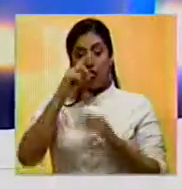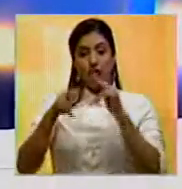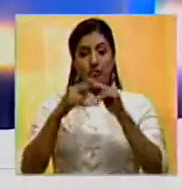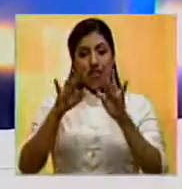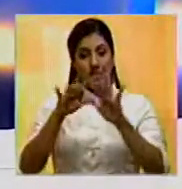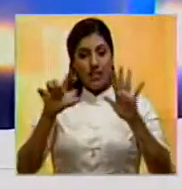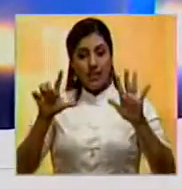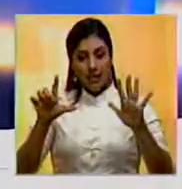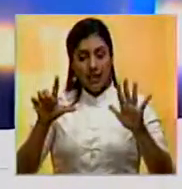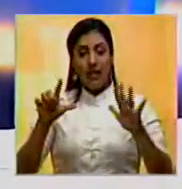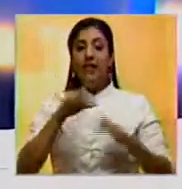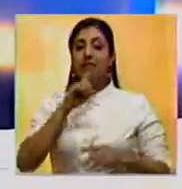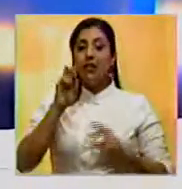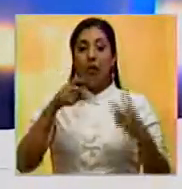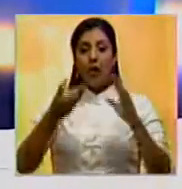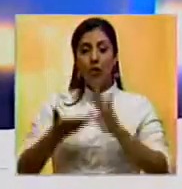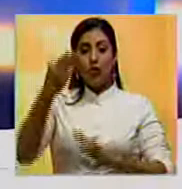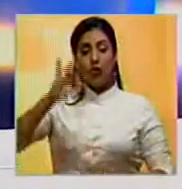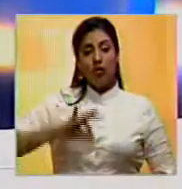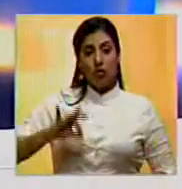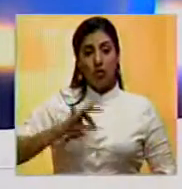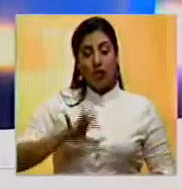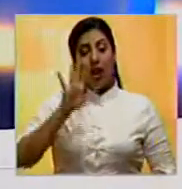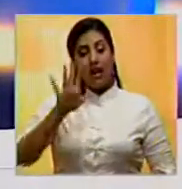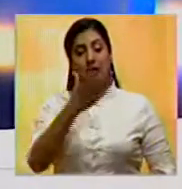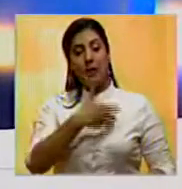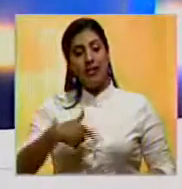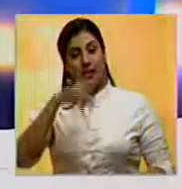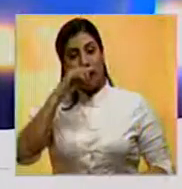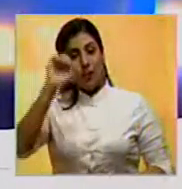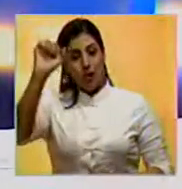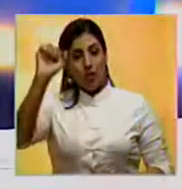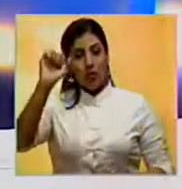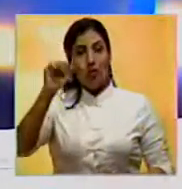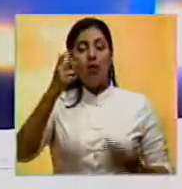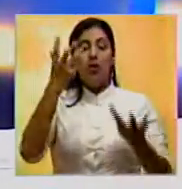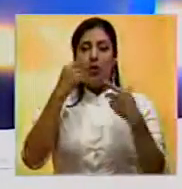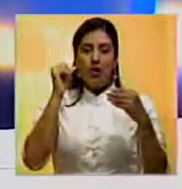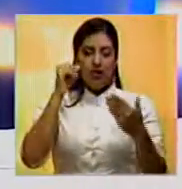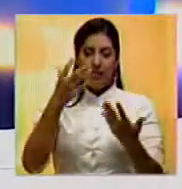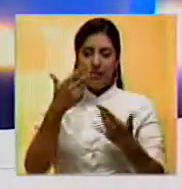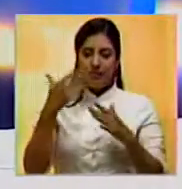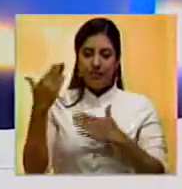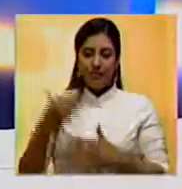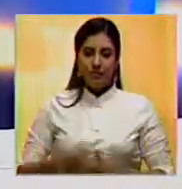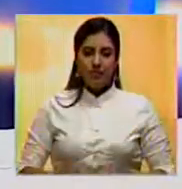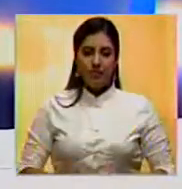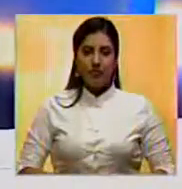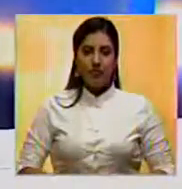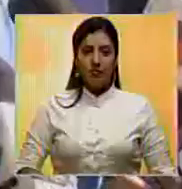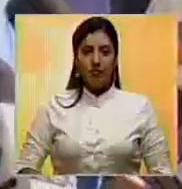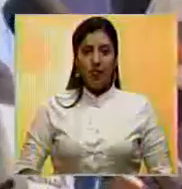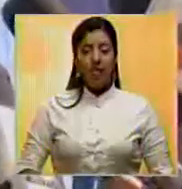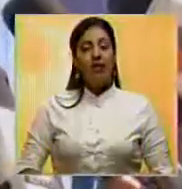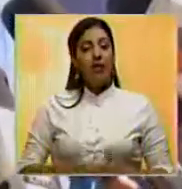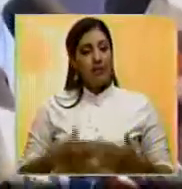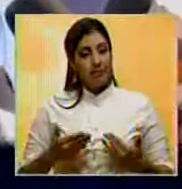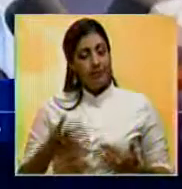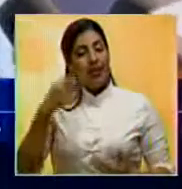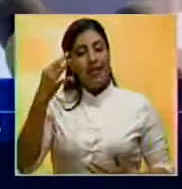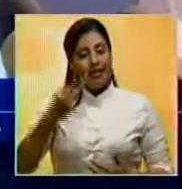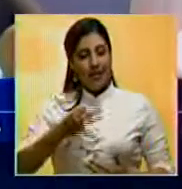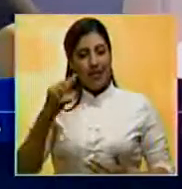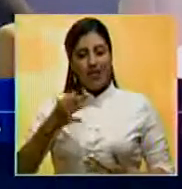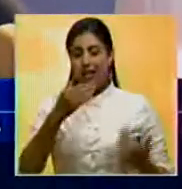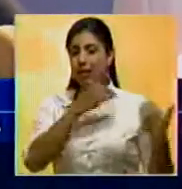2017, tras el nuevo aumento de sueldo por parte del Ejecutivo Nacional. Marianela Rodín nos tiene el reporte. Es de verdad